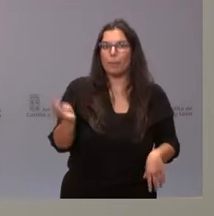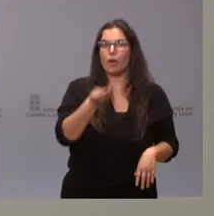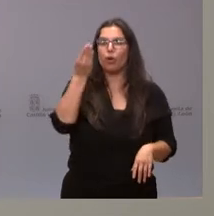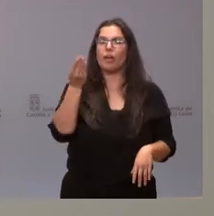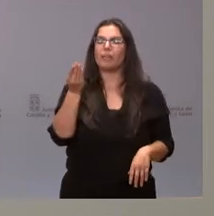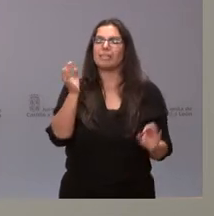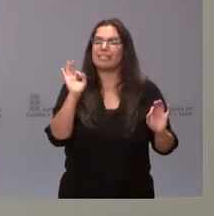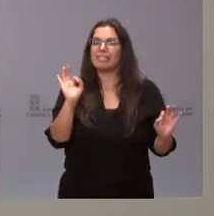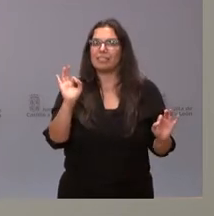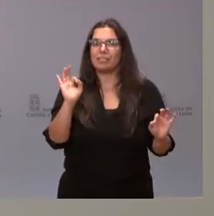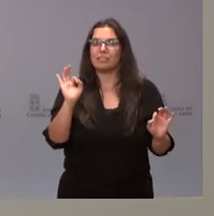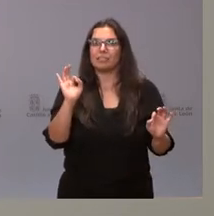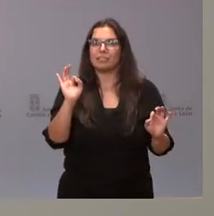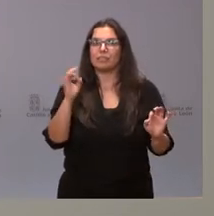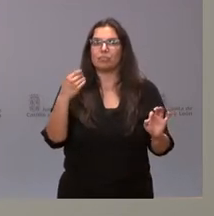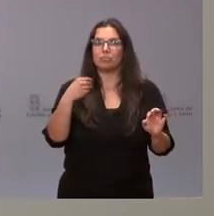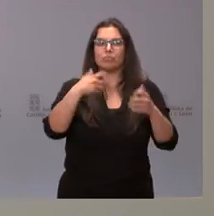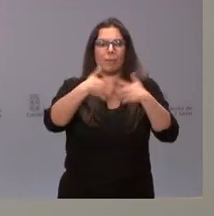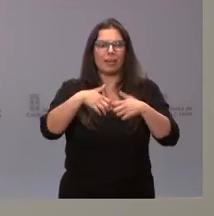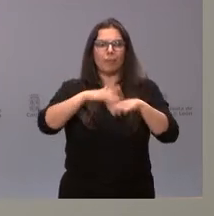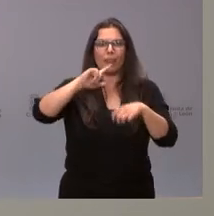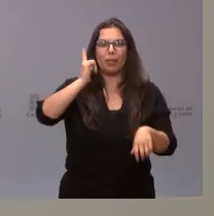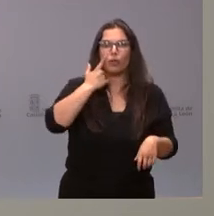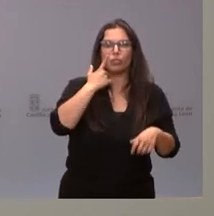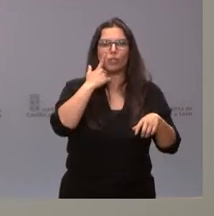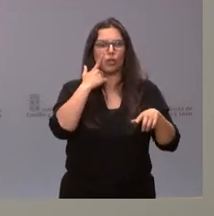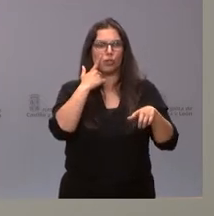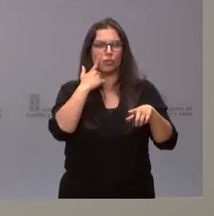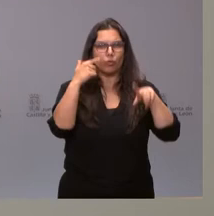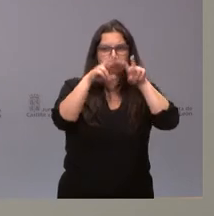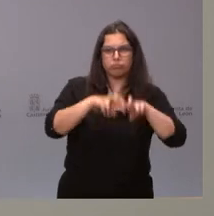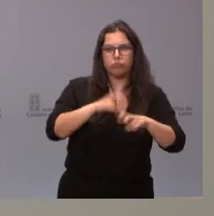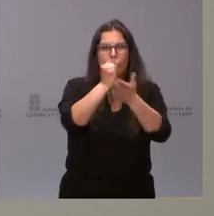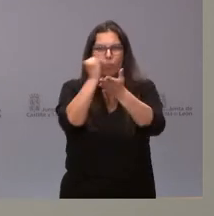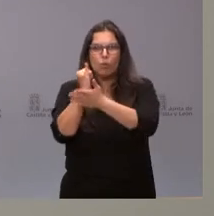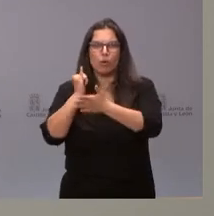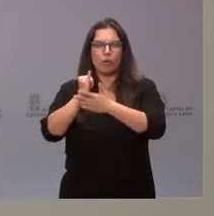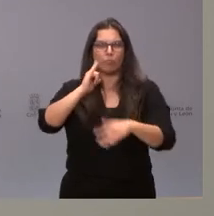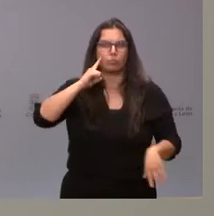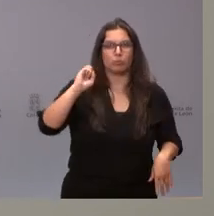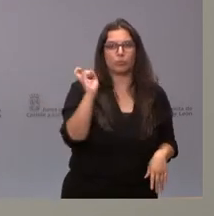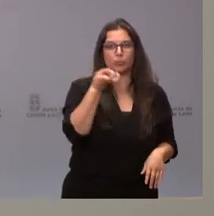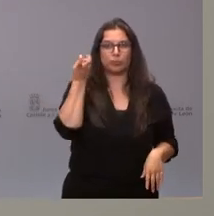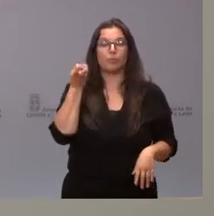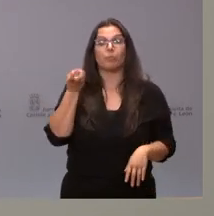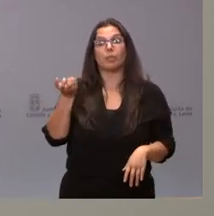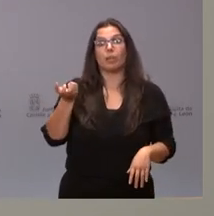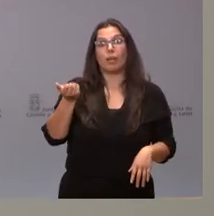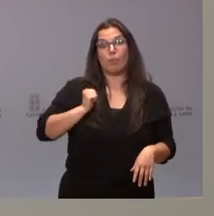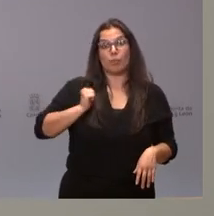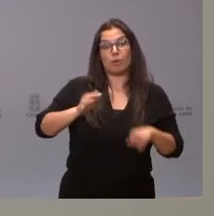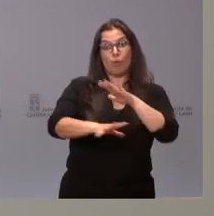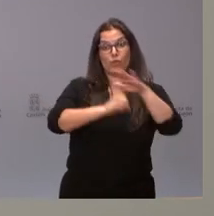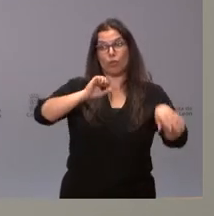mejora de los medios diagnósticos, de los medios de tratamiento en el ámbito hospitalario. Castilla y León aprovechan los fondos europeos